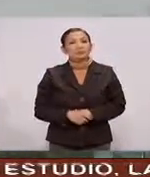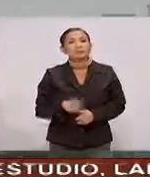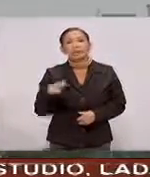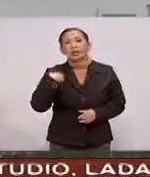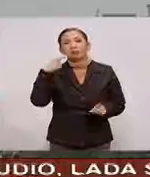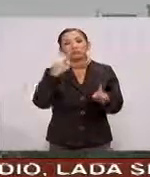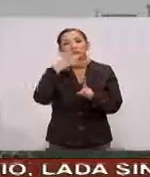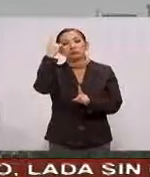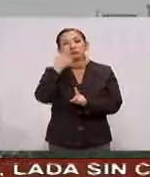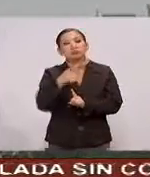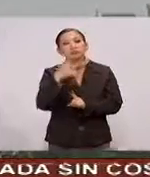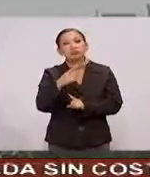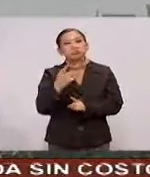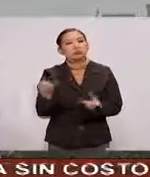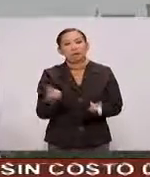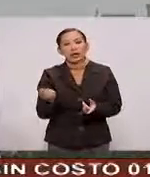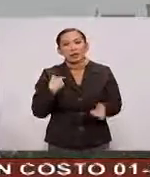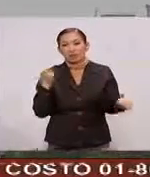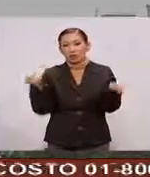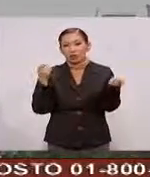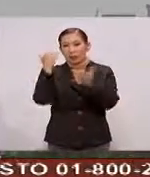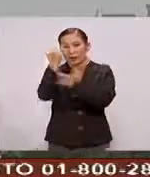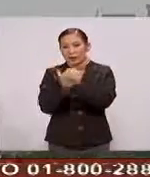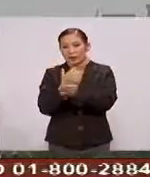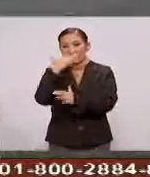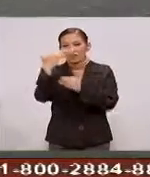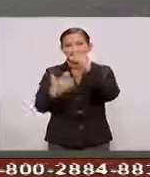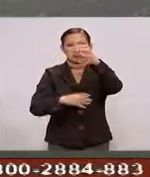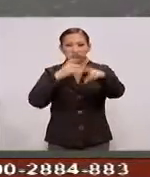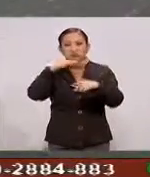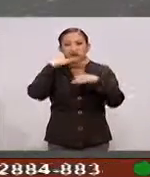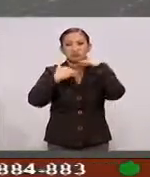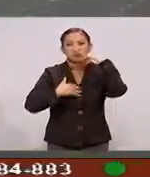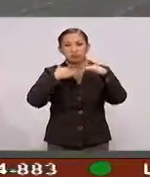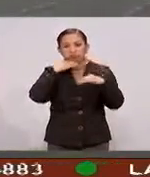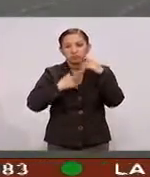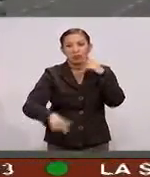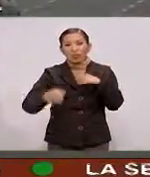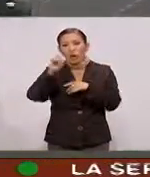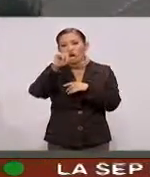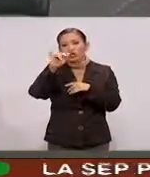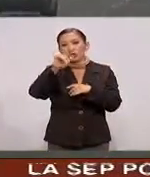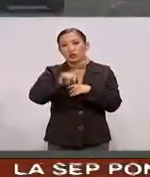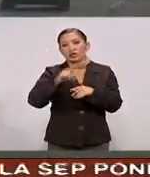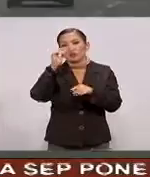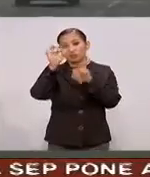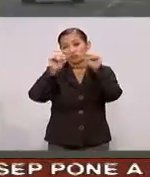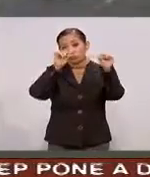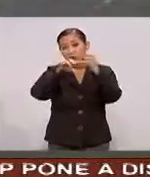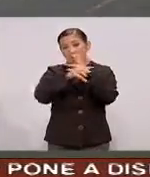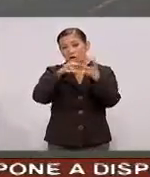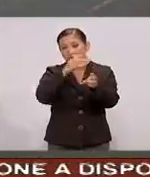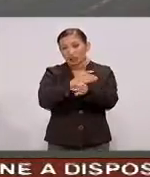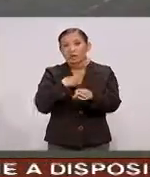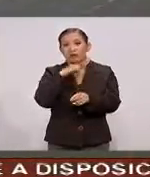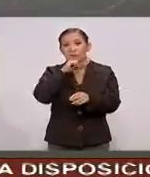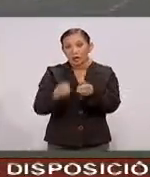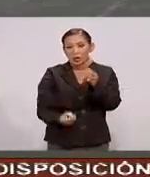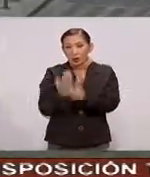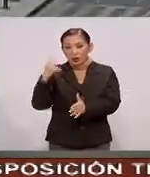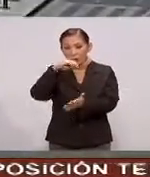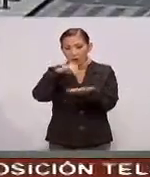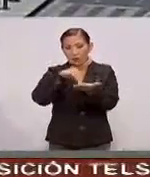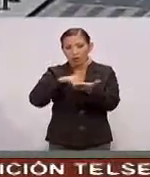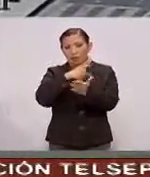Con el objetivo de controlar y reducir las emisiones de precursores de ozono y partículas Además, se actualizará el